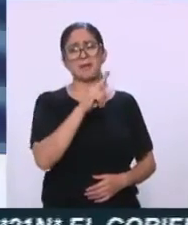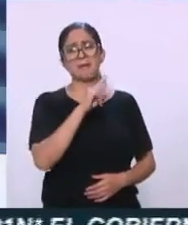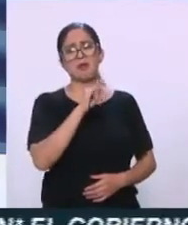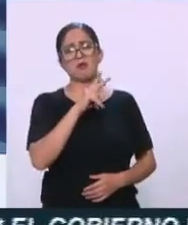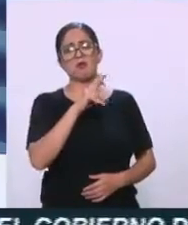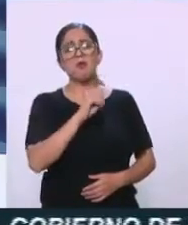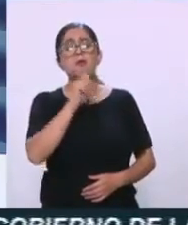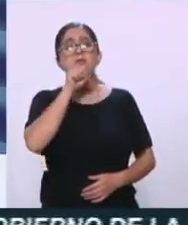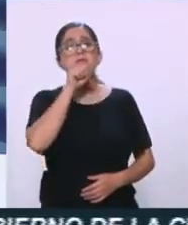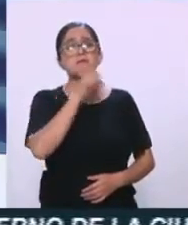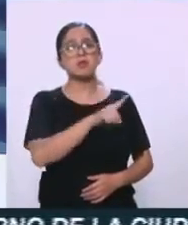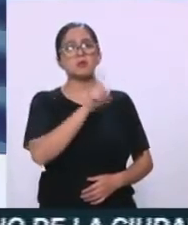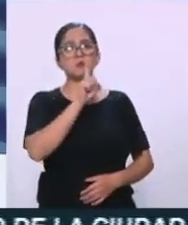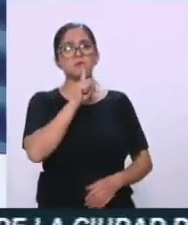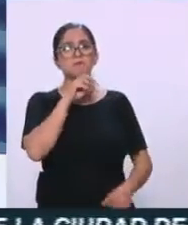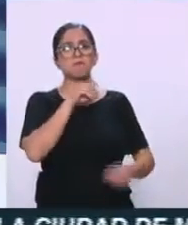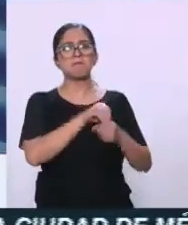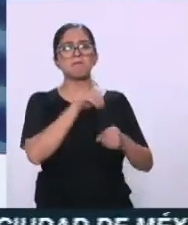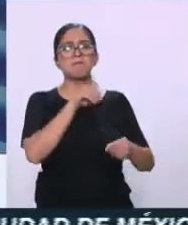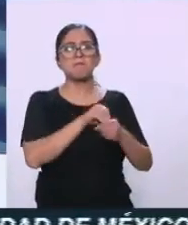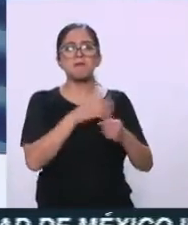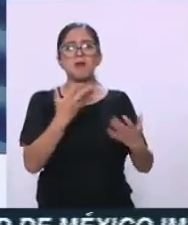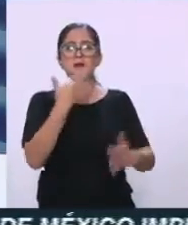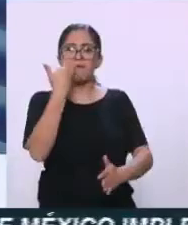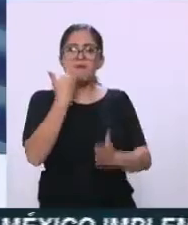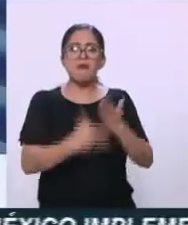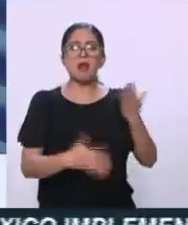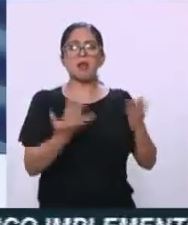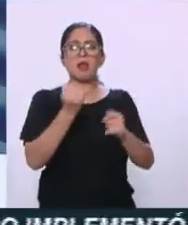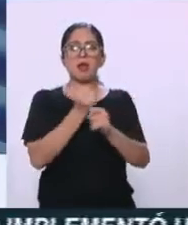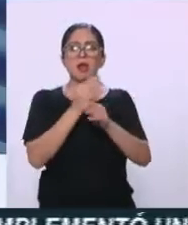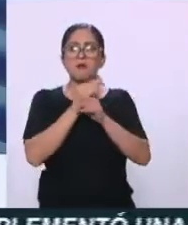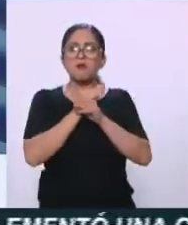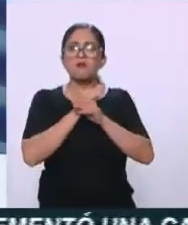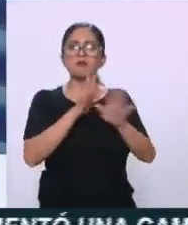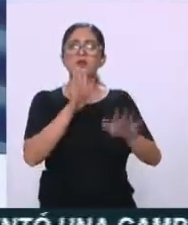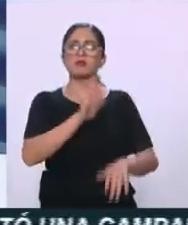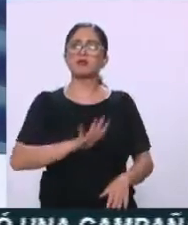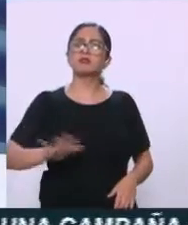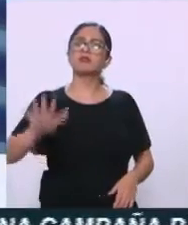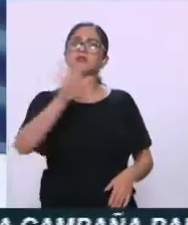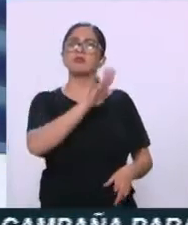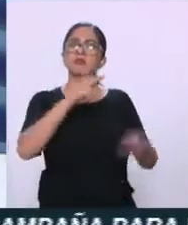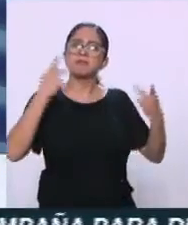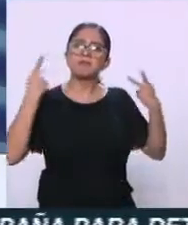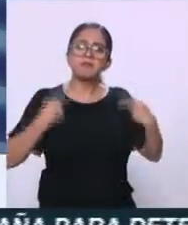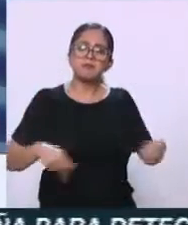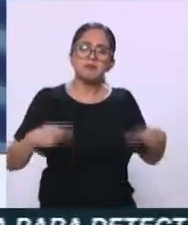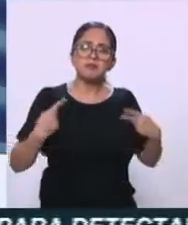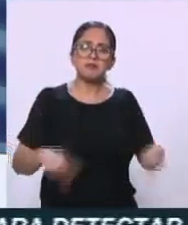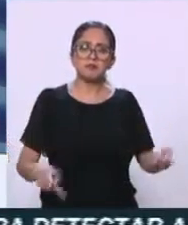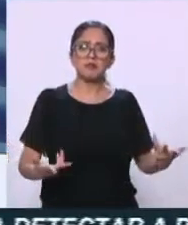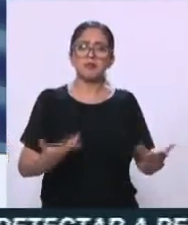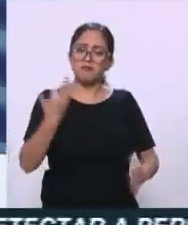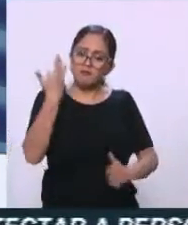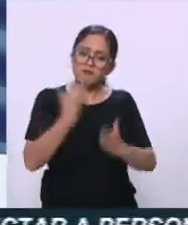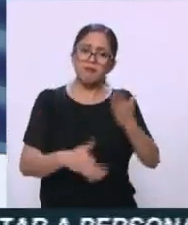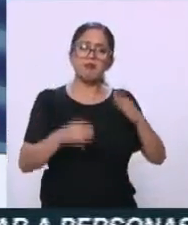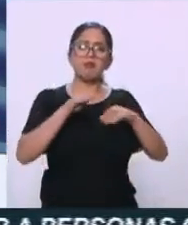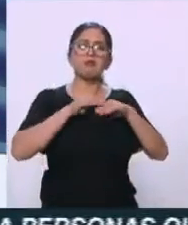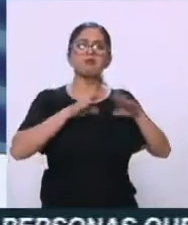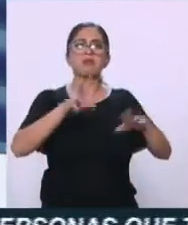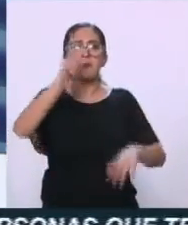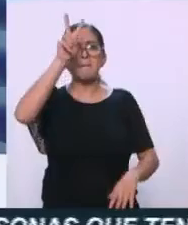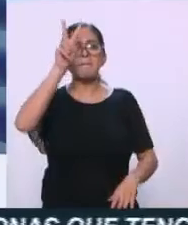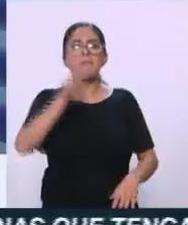ocultar lo sucedido, a malinformar a la sociedad, a dar una verdad histórica